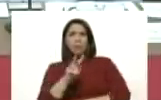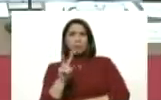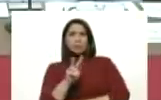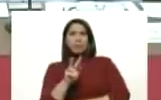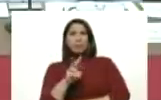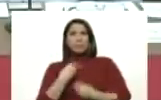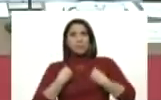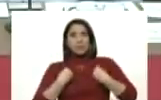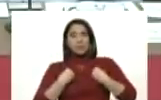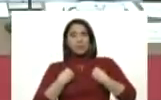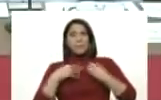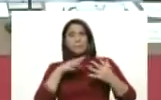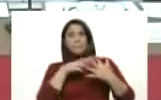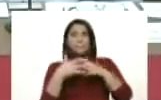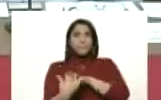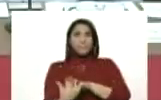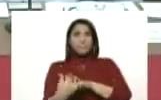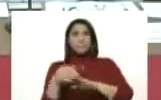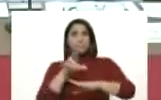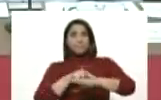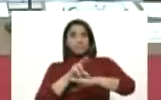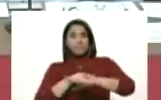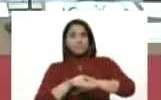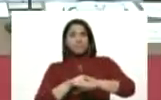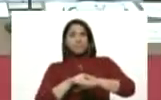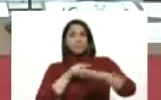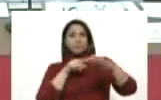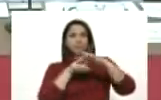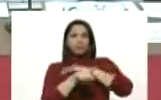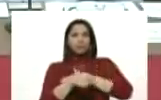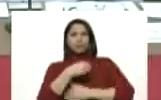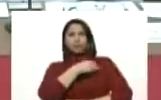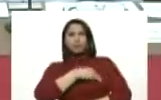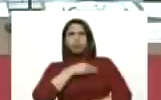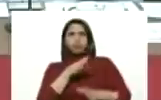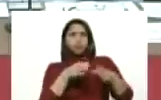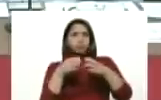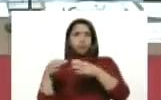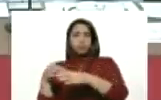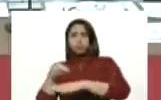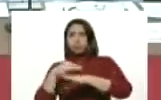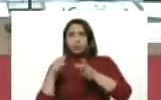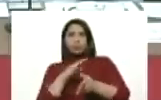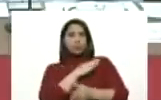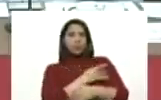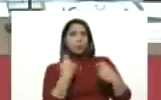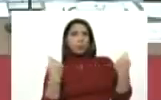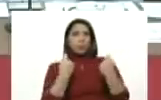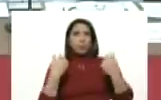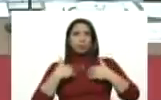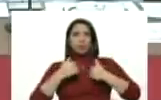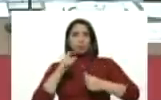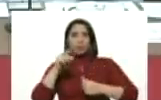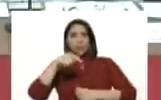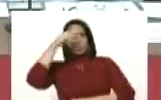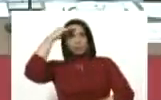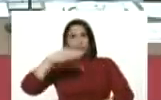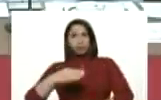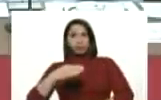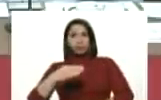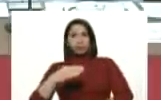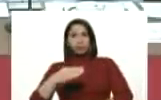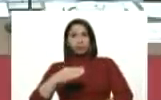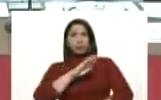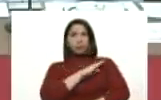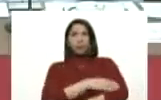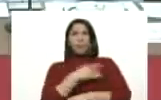cubana, barrio adentro, el equipo de salud del Ministerio del Poder Popular para la Salud, la milicia, el